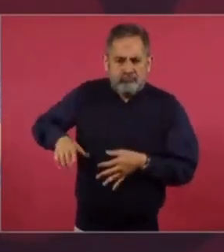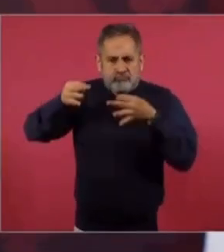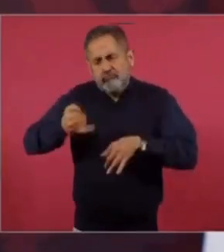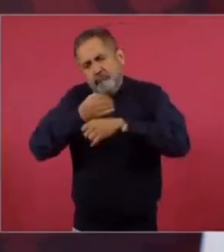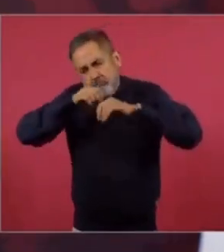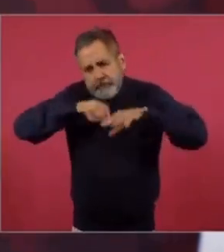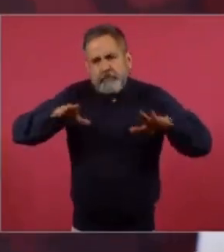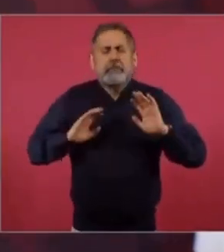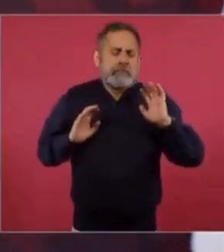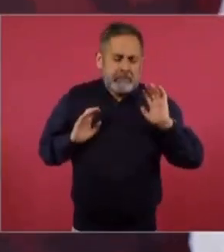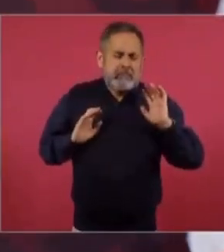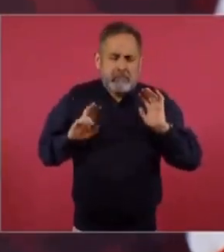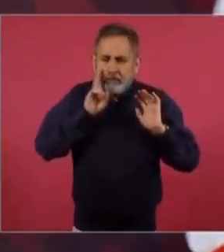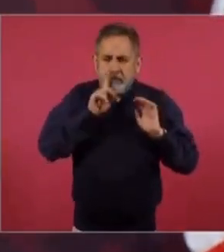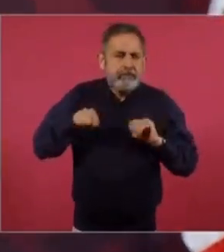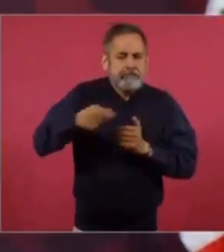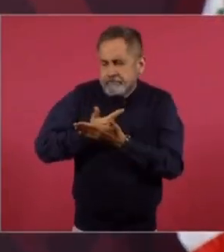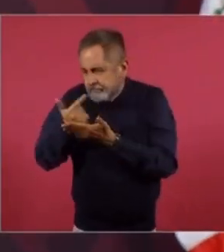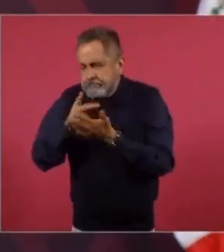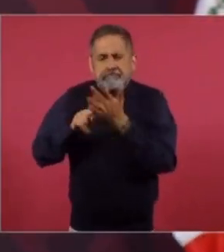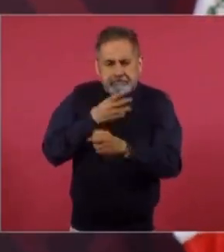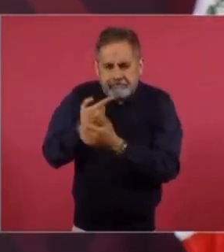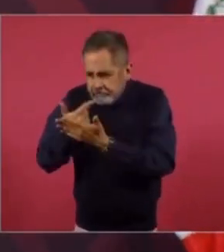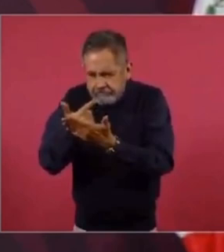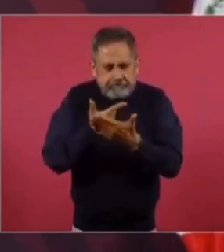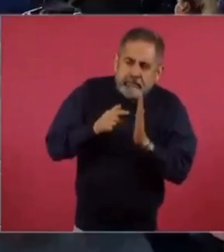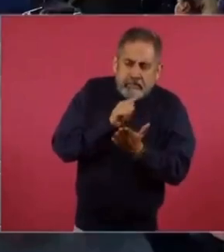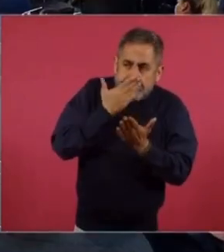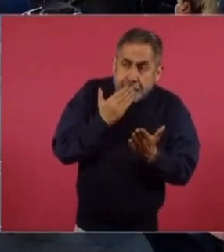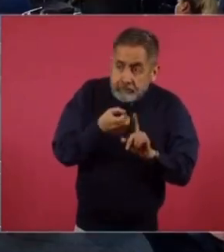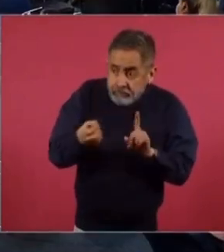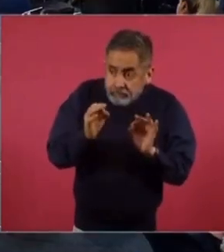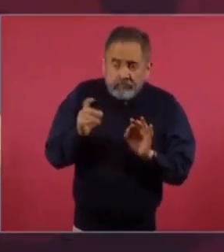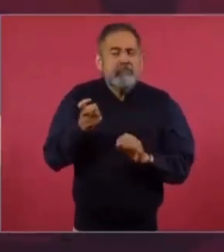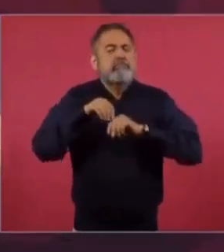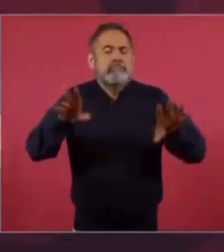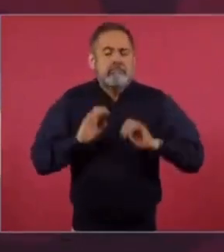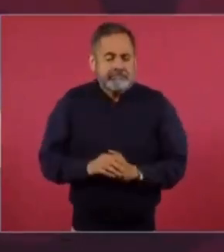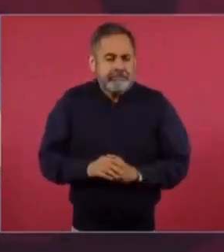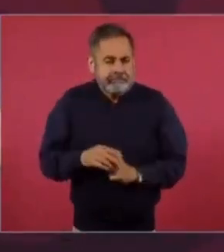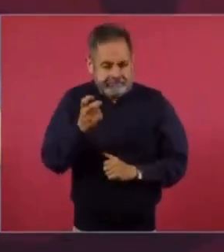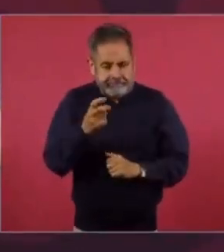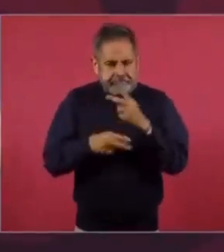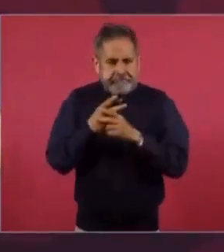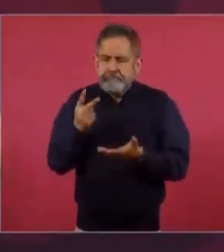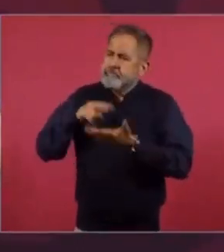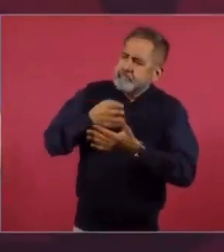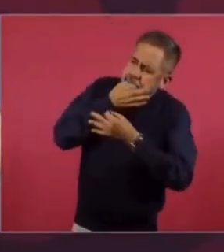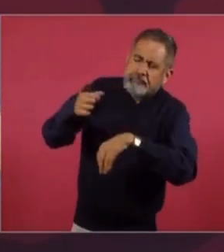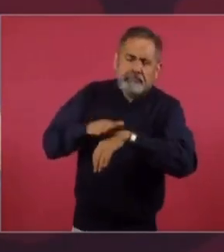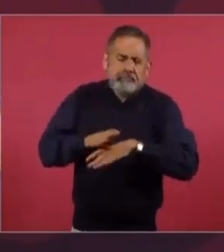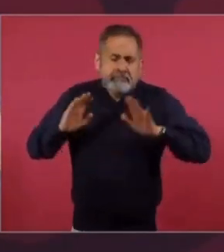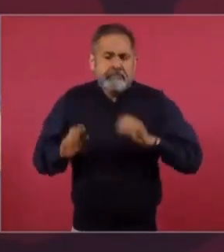ya cuando se haya llevado a cabo el recuento, ver cuál es el proceso legal y entonces vamos a pronunciarlos.